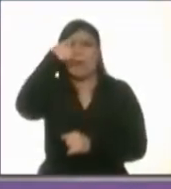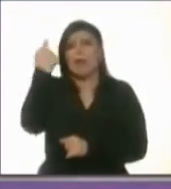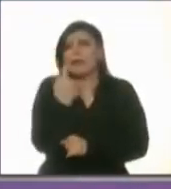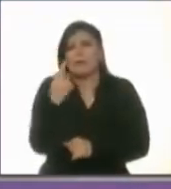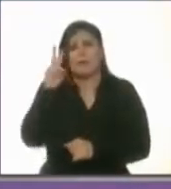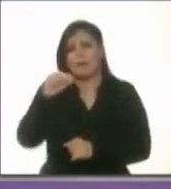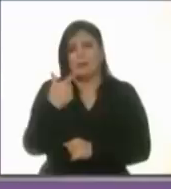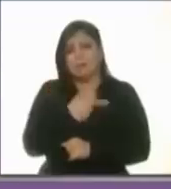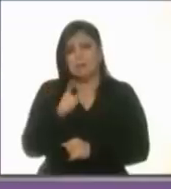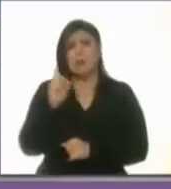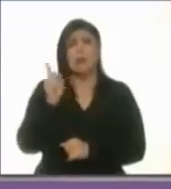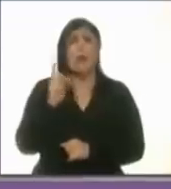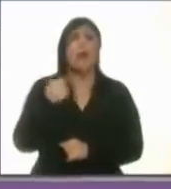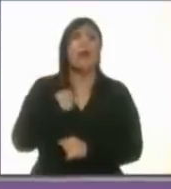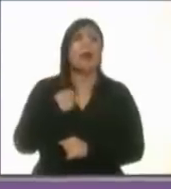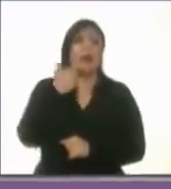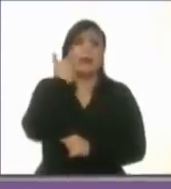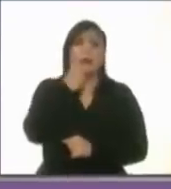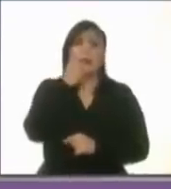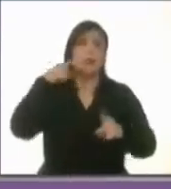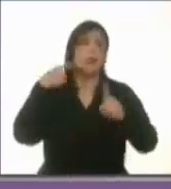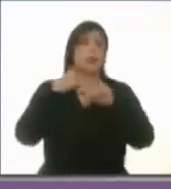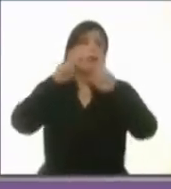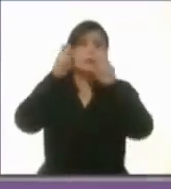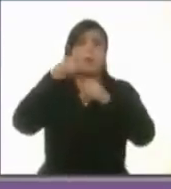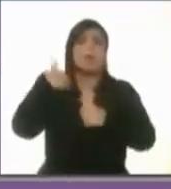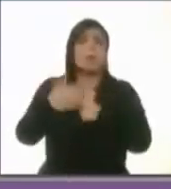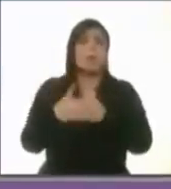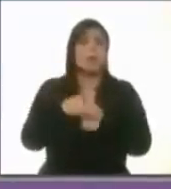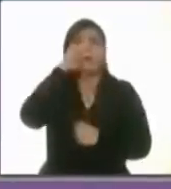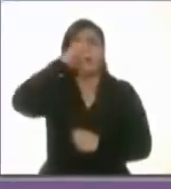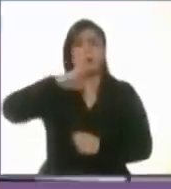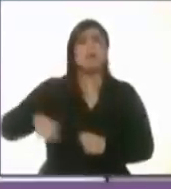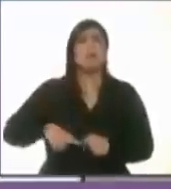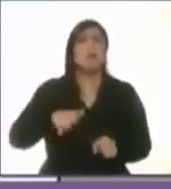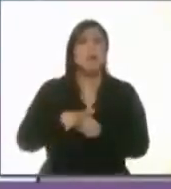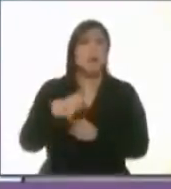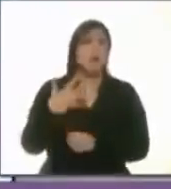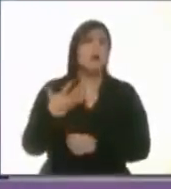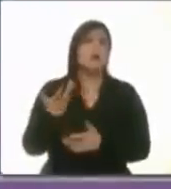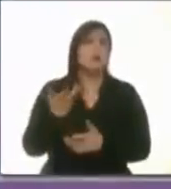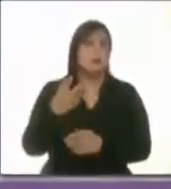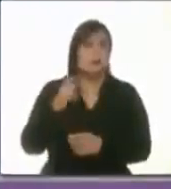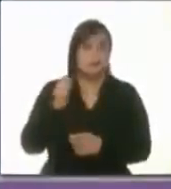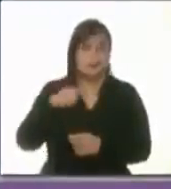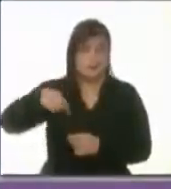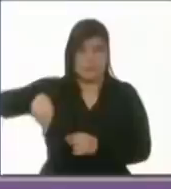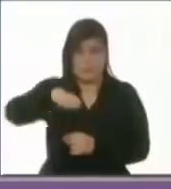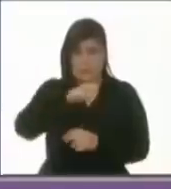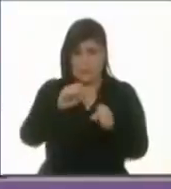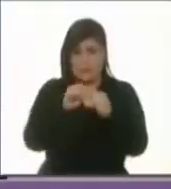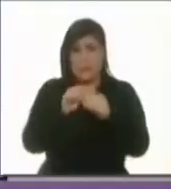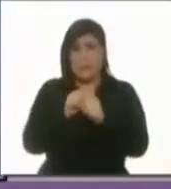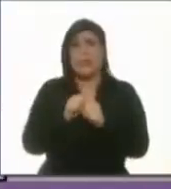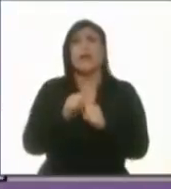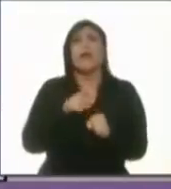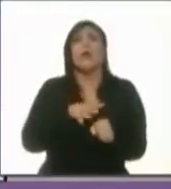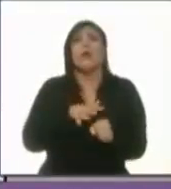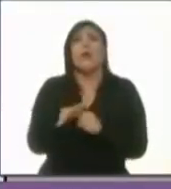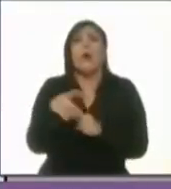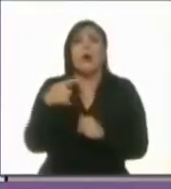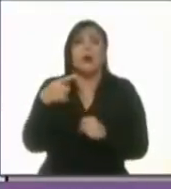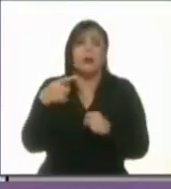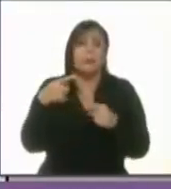aquí el tema es quién va a ser la próxima jefa de gobierno y en este salón, si hay una persona que está